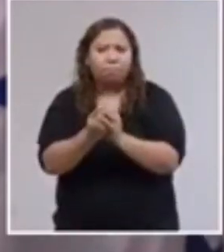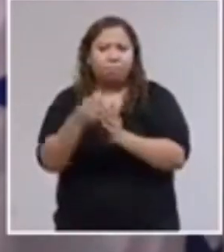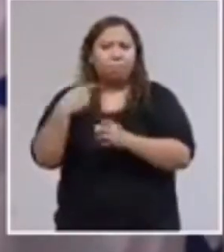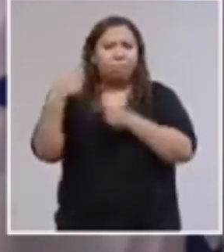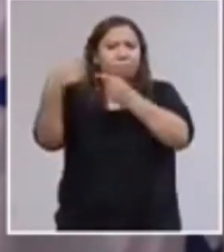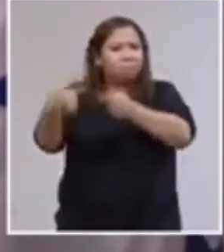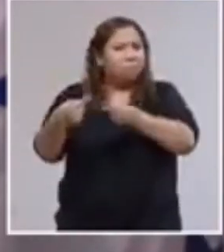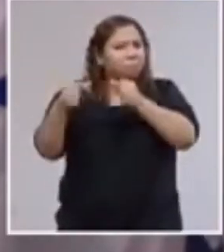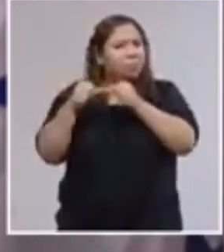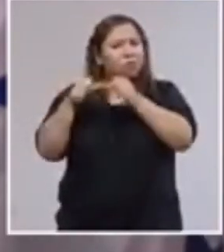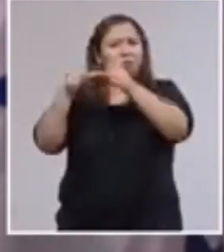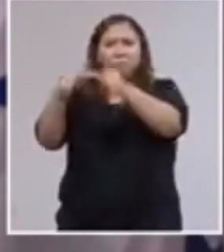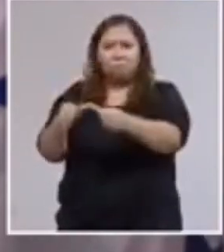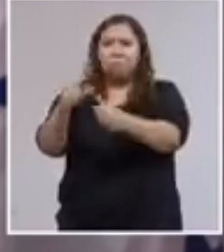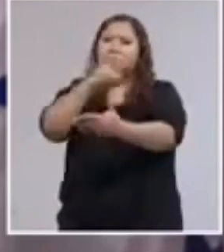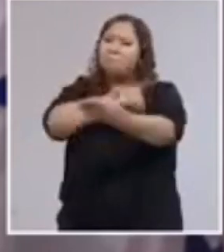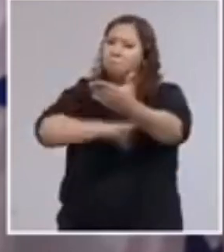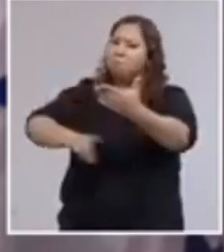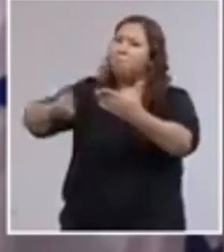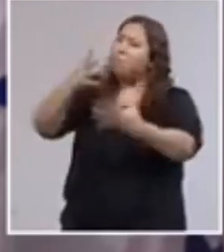adelante de esta situación.